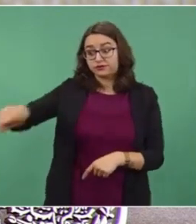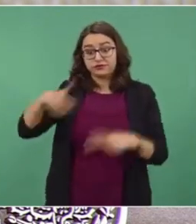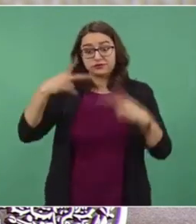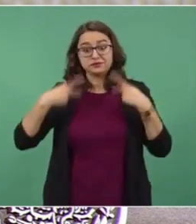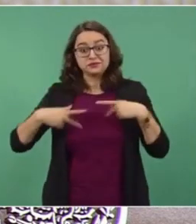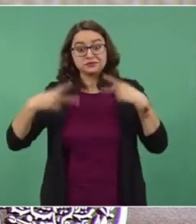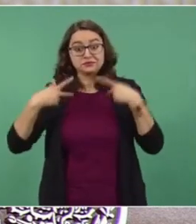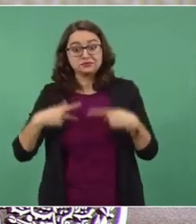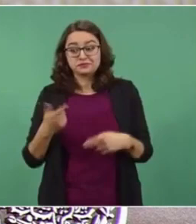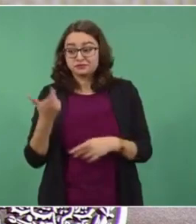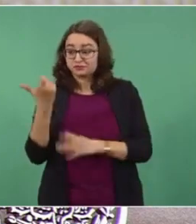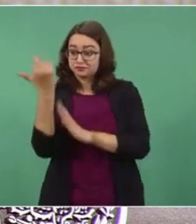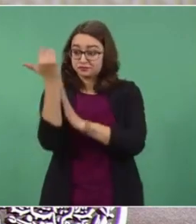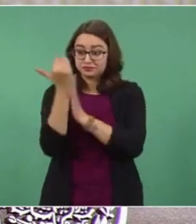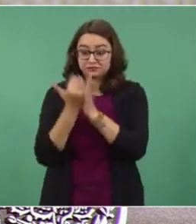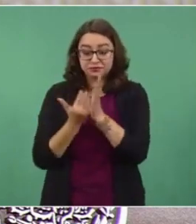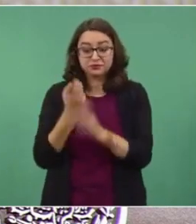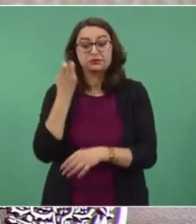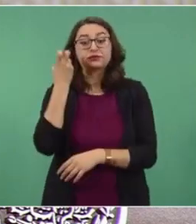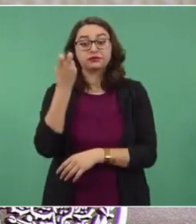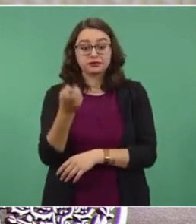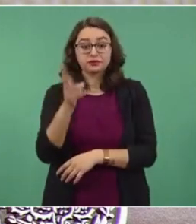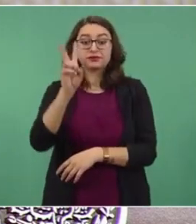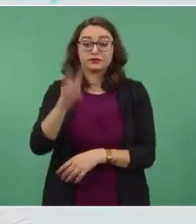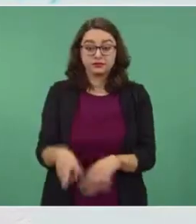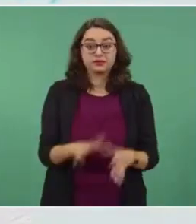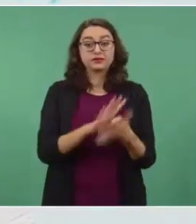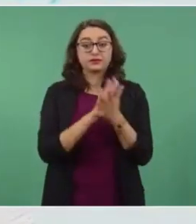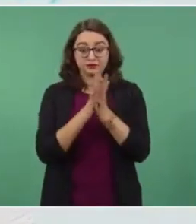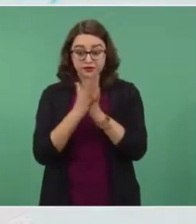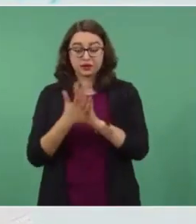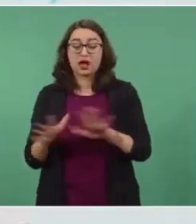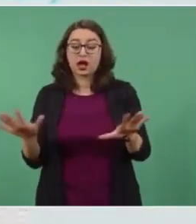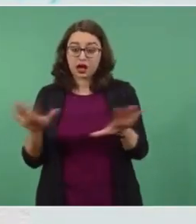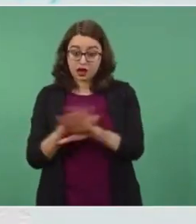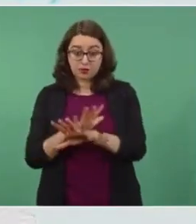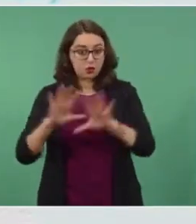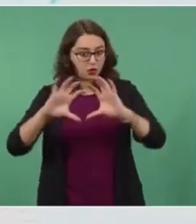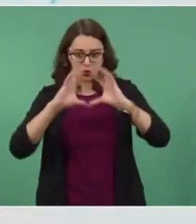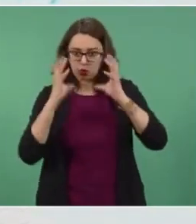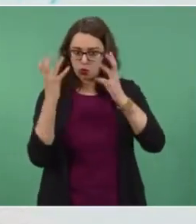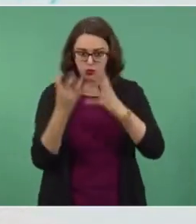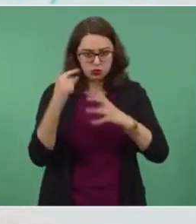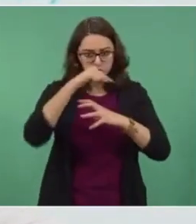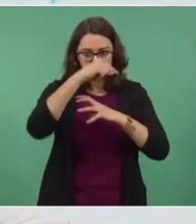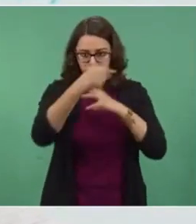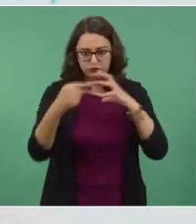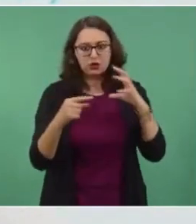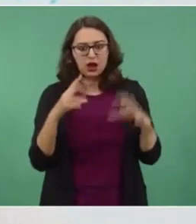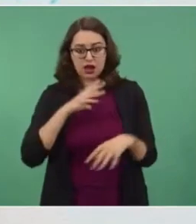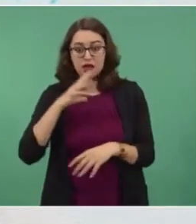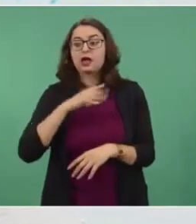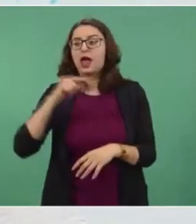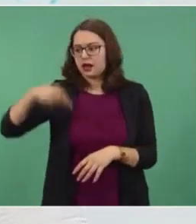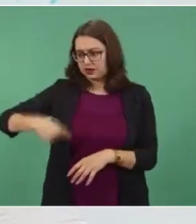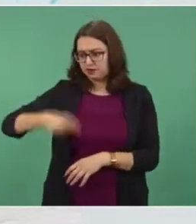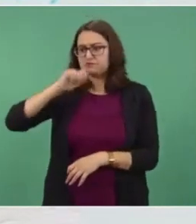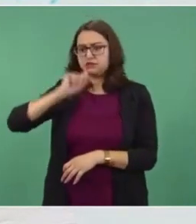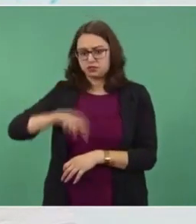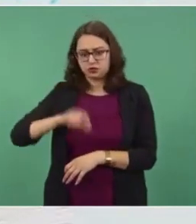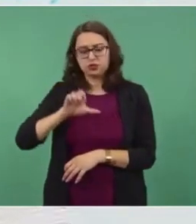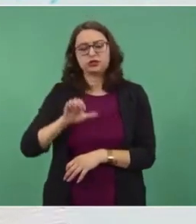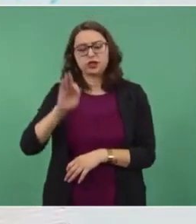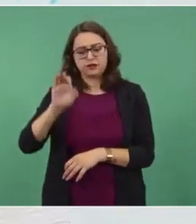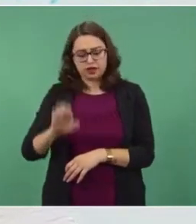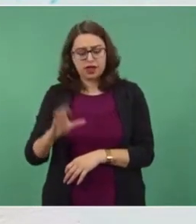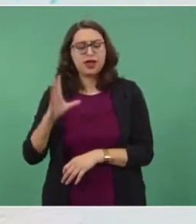Y esa es la verdadera transición energética que se está dando en todo el mundo. Y eso ya lo hace la CFE y